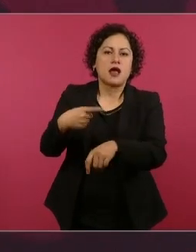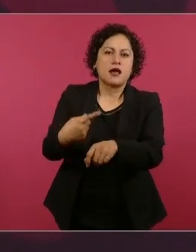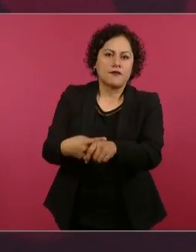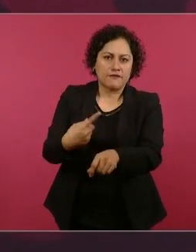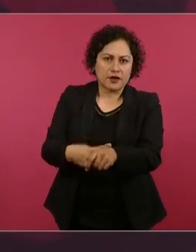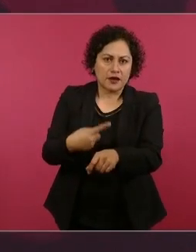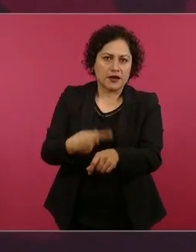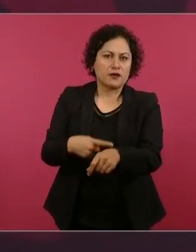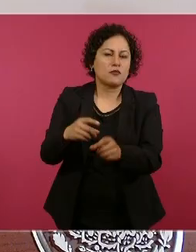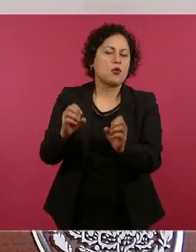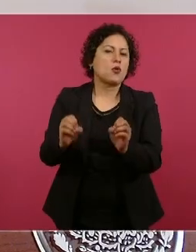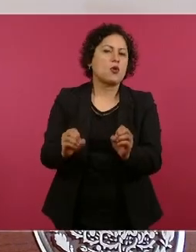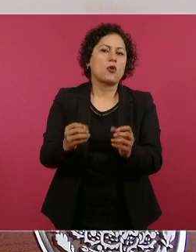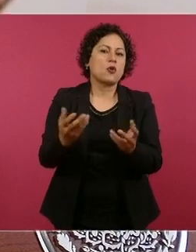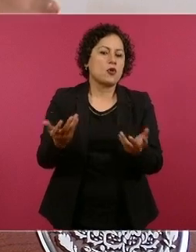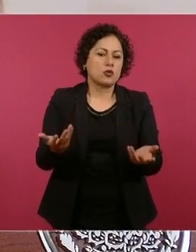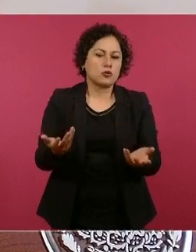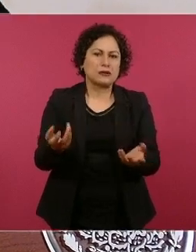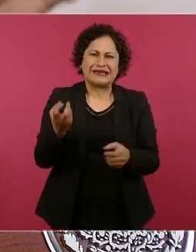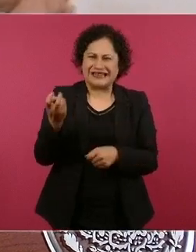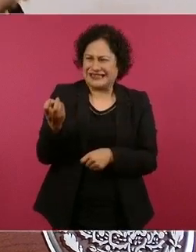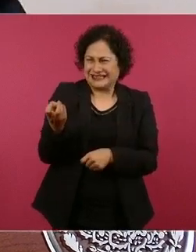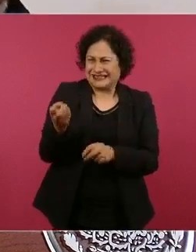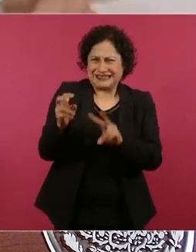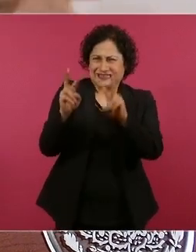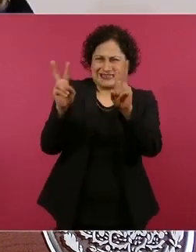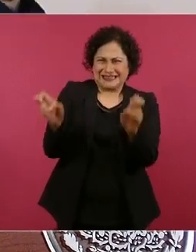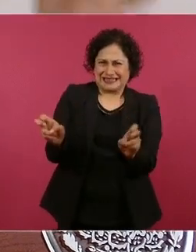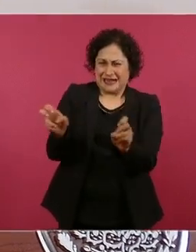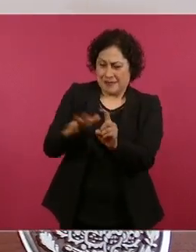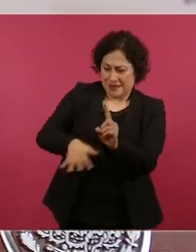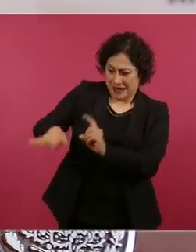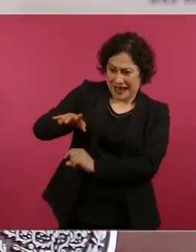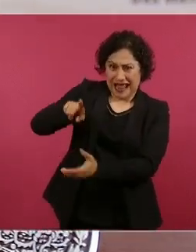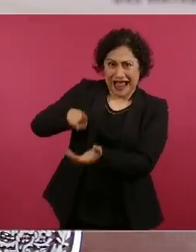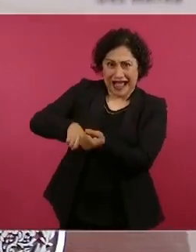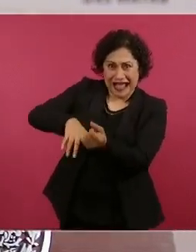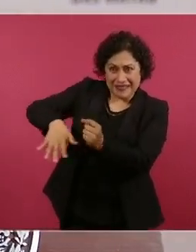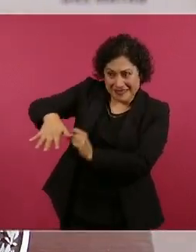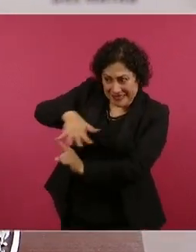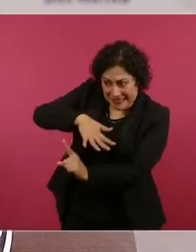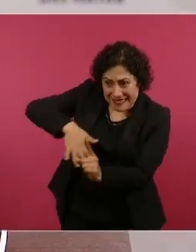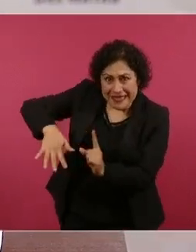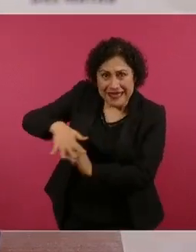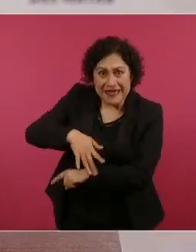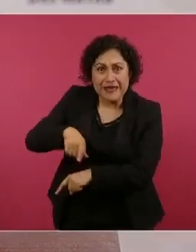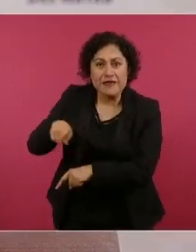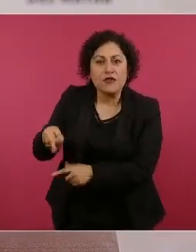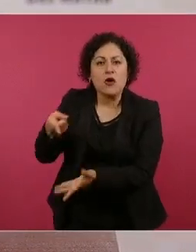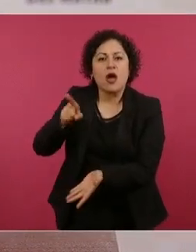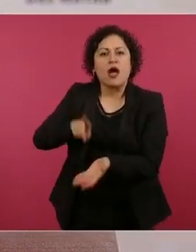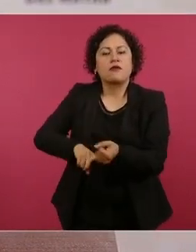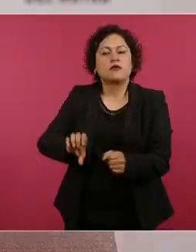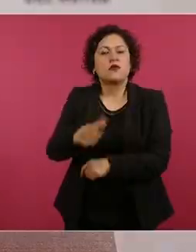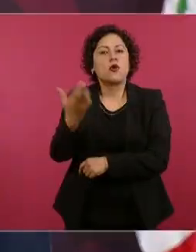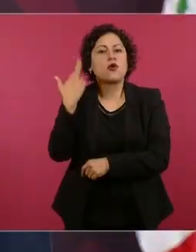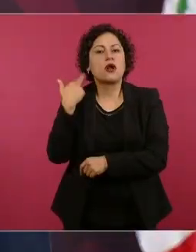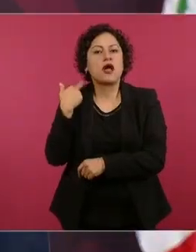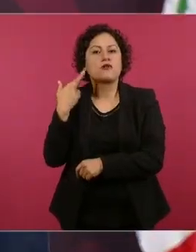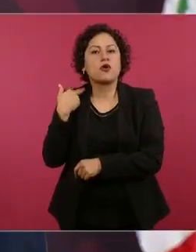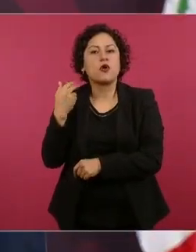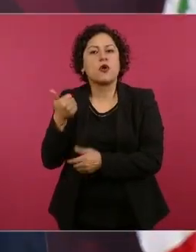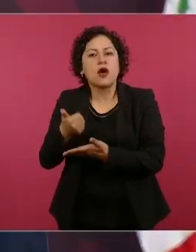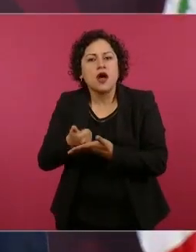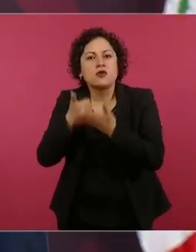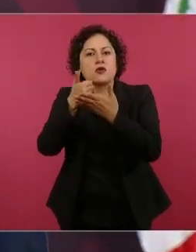Y esto se decía en el programa de radio, o